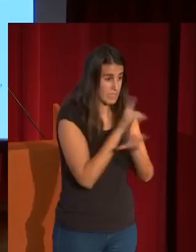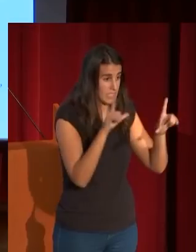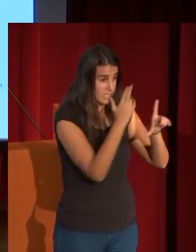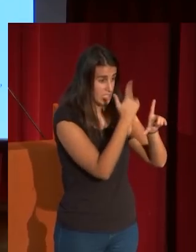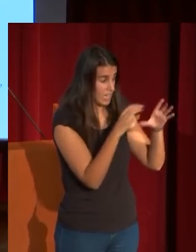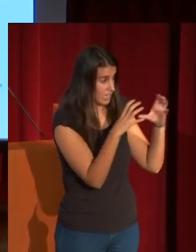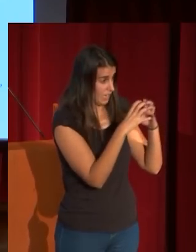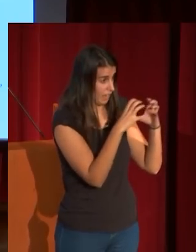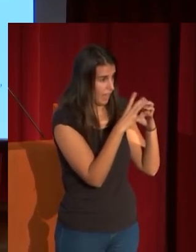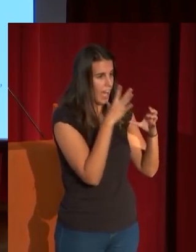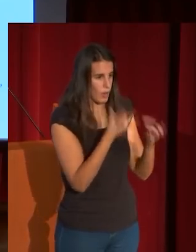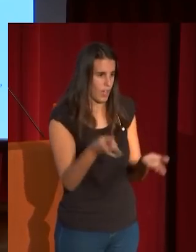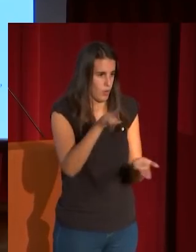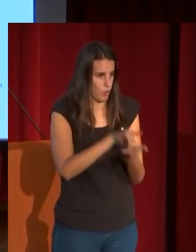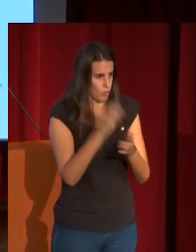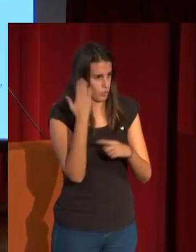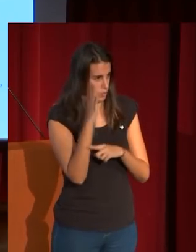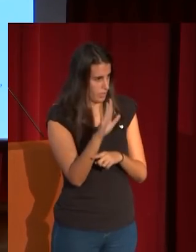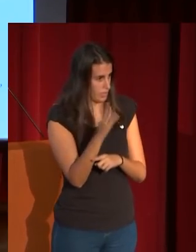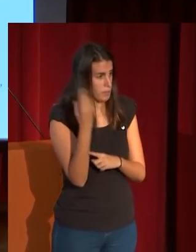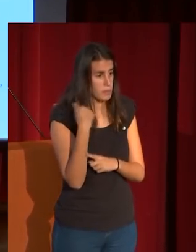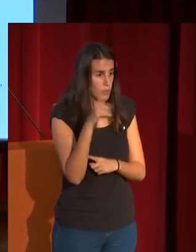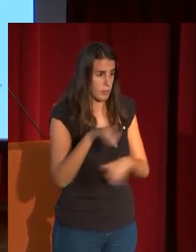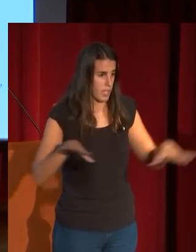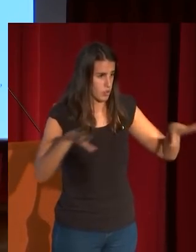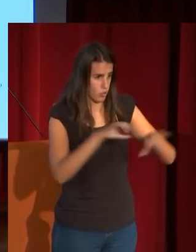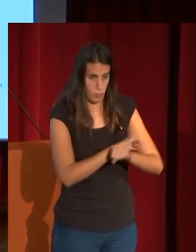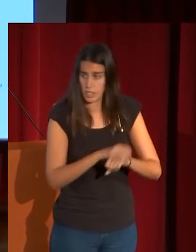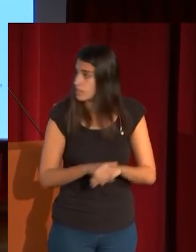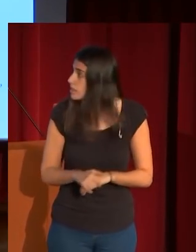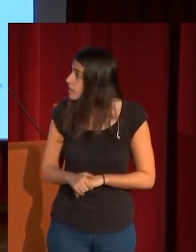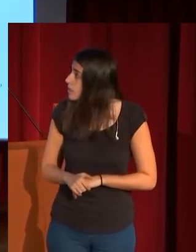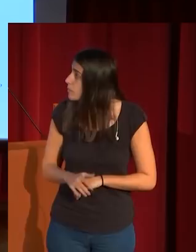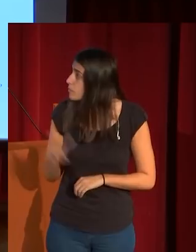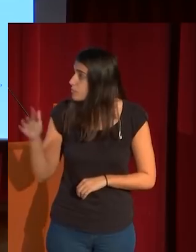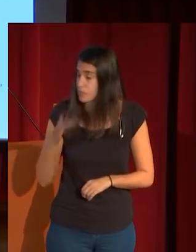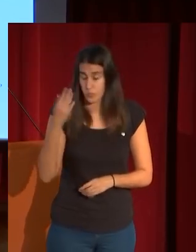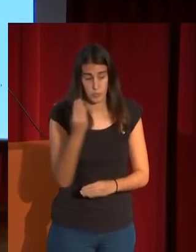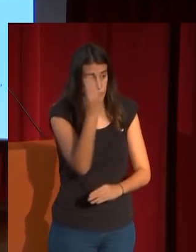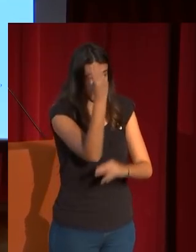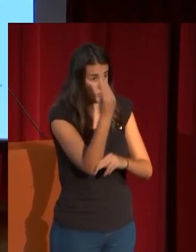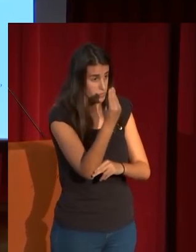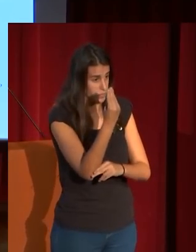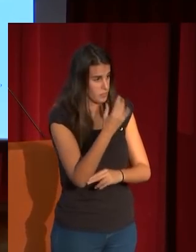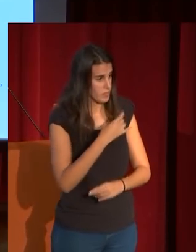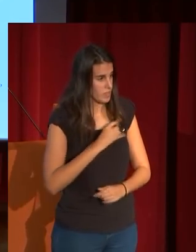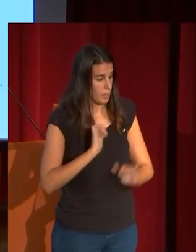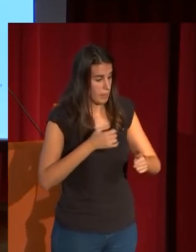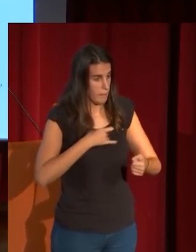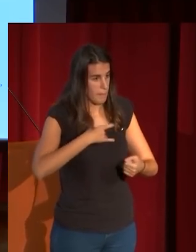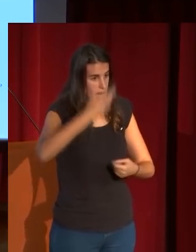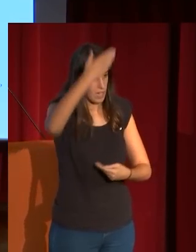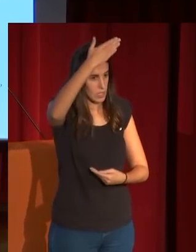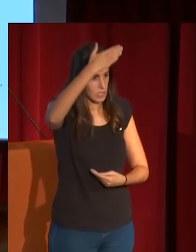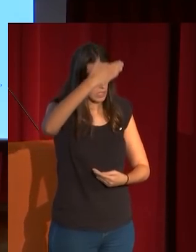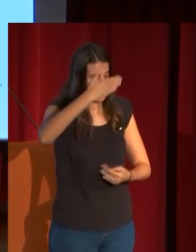vuelven aquí a aparecer y las sombras o también el color local este muro encalado que aquí se tiñe de estos